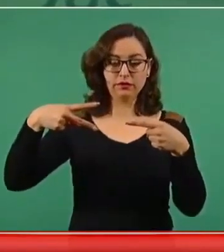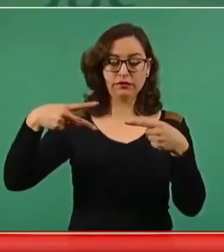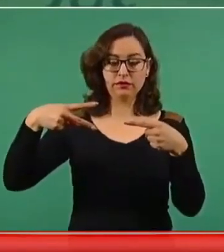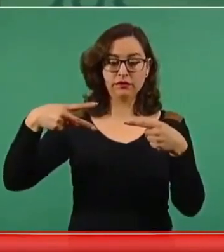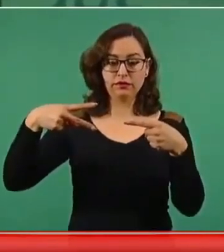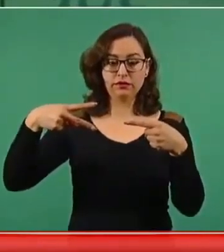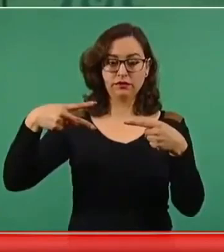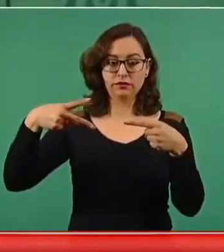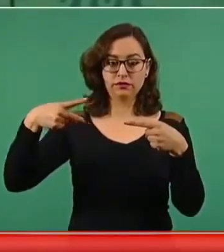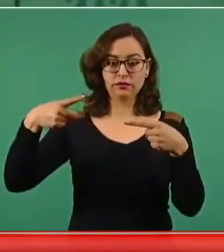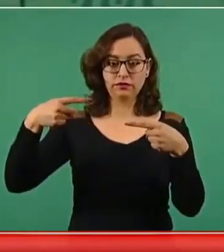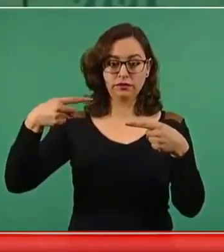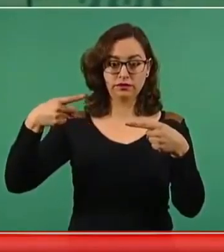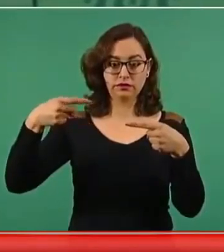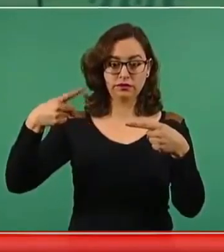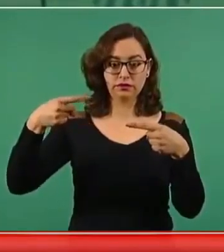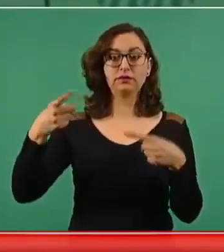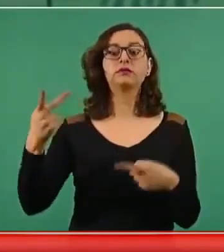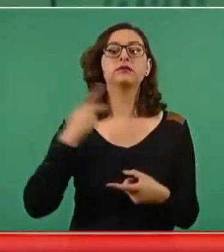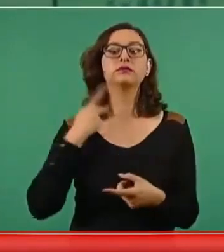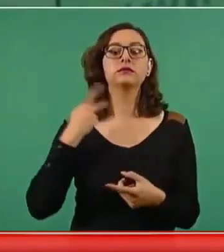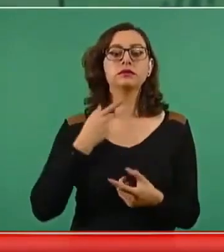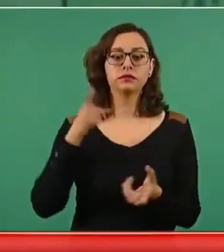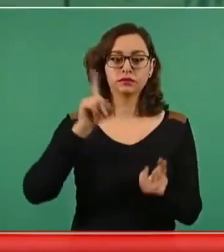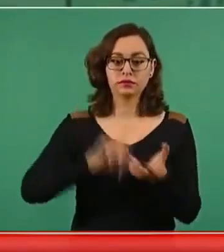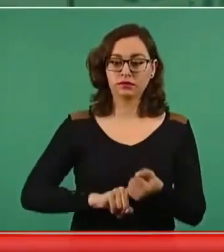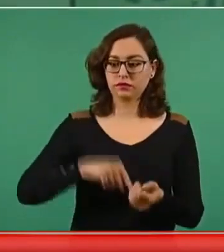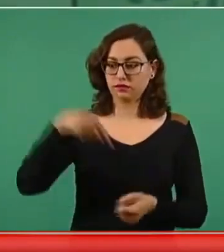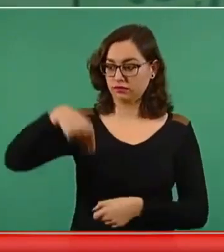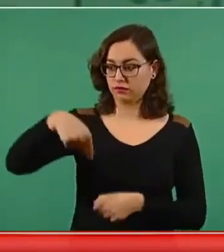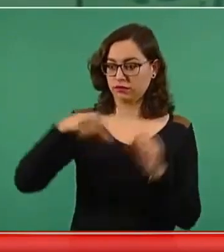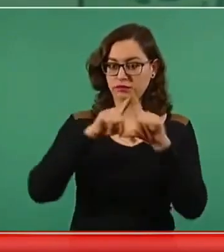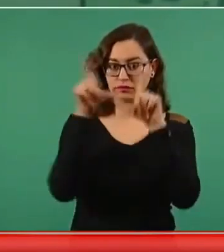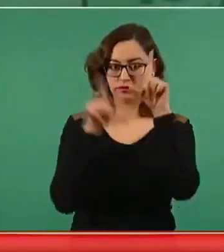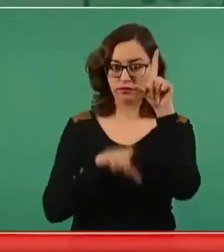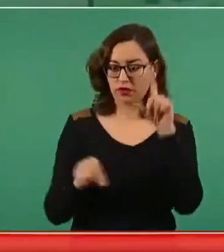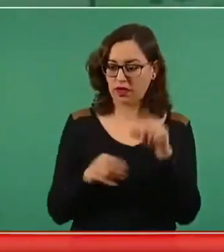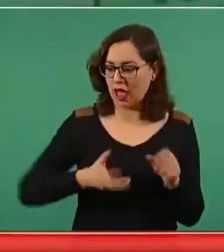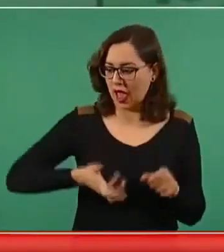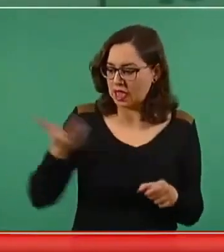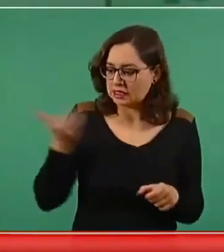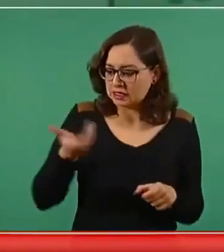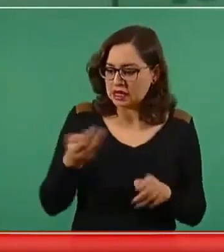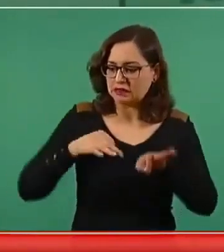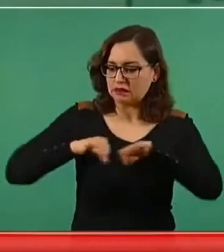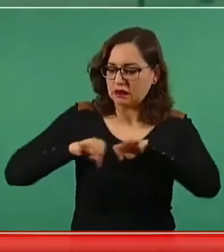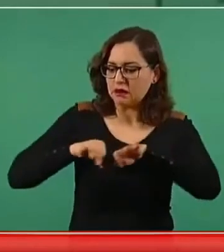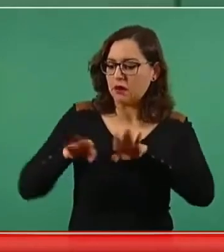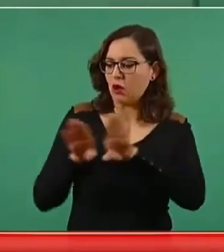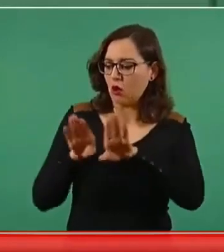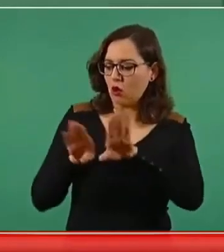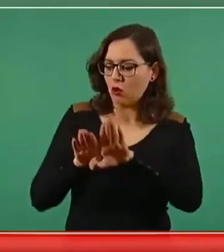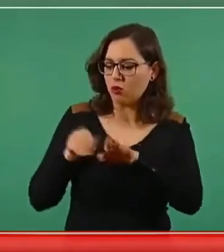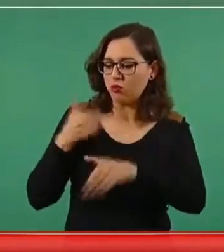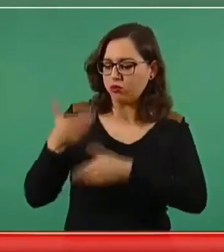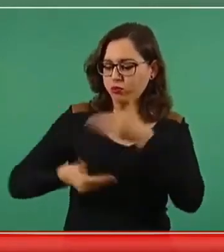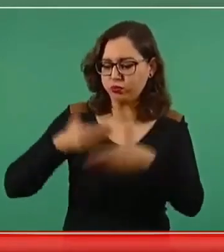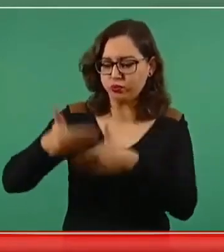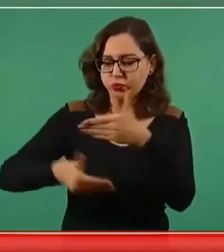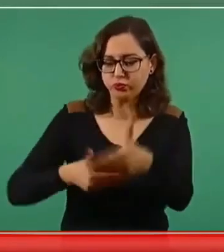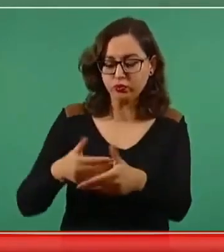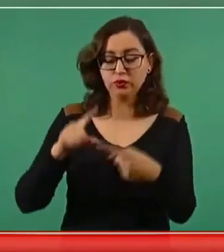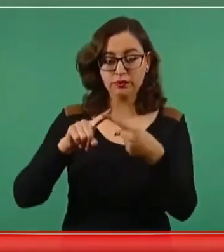¿Qué hemos hecho en política interna? ¿Y qué se ha hecho en política interna?